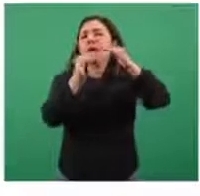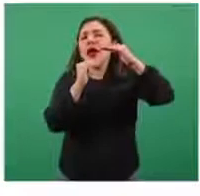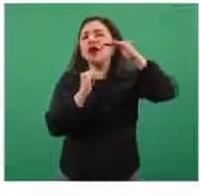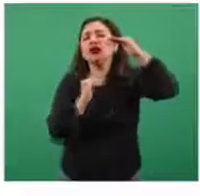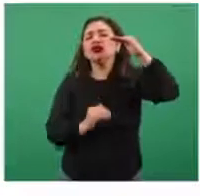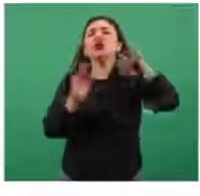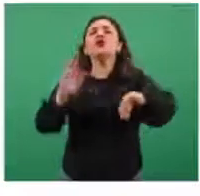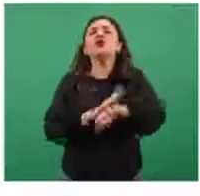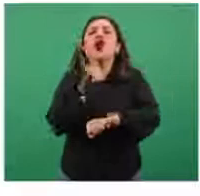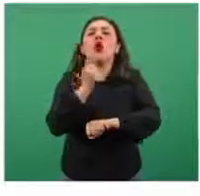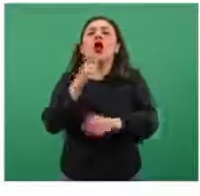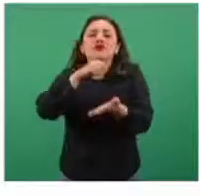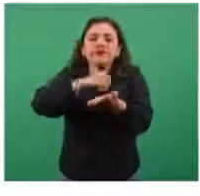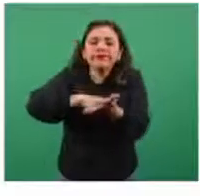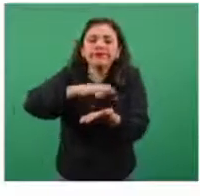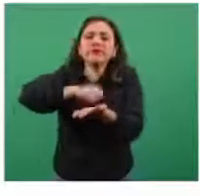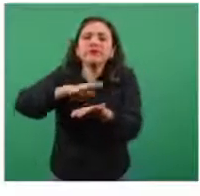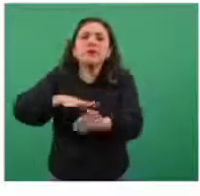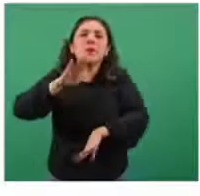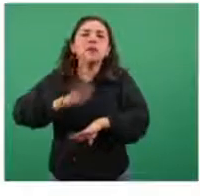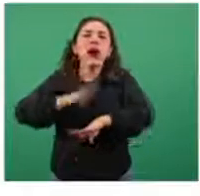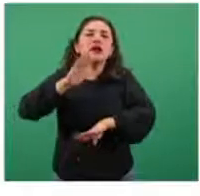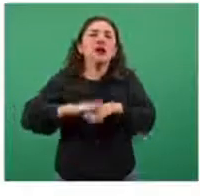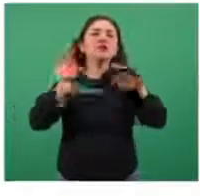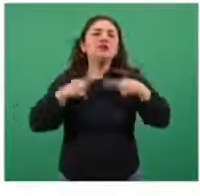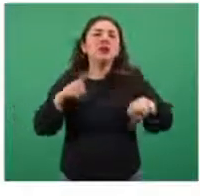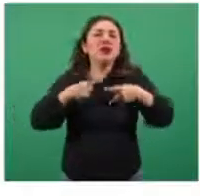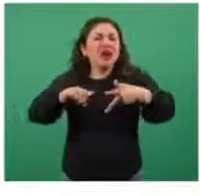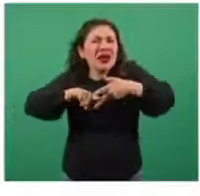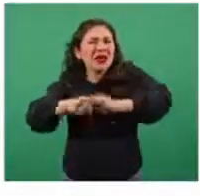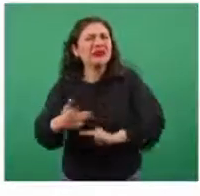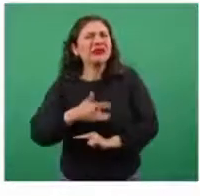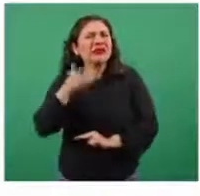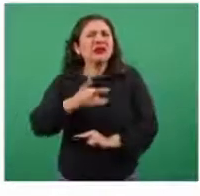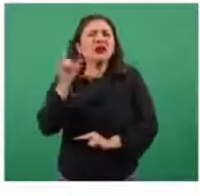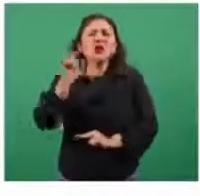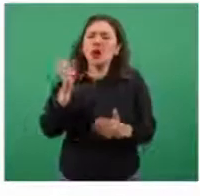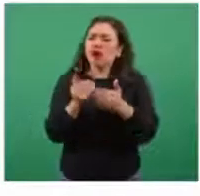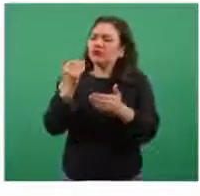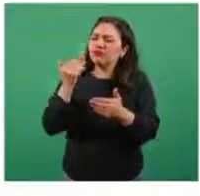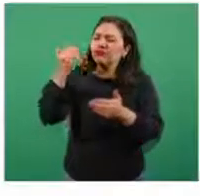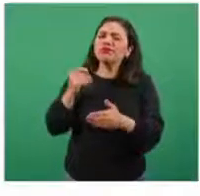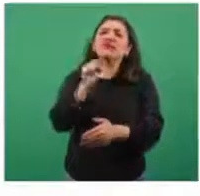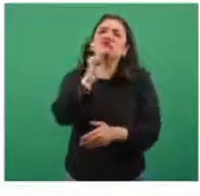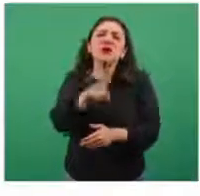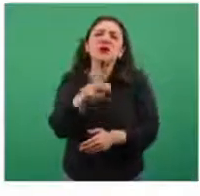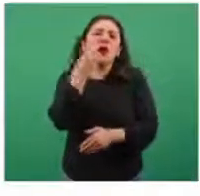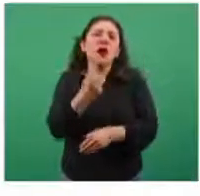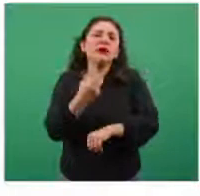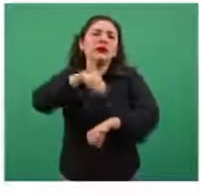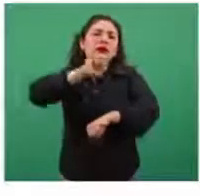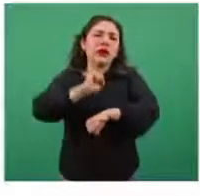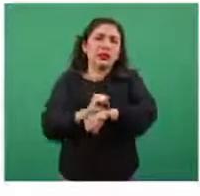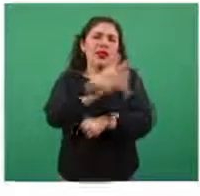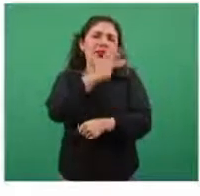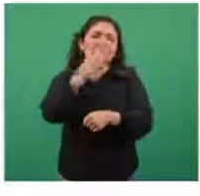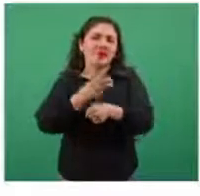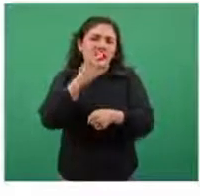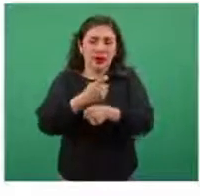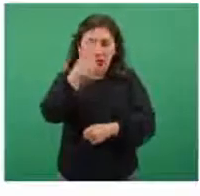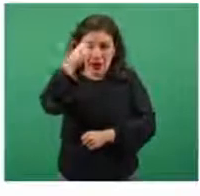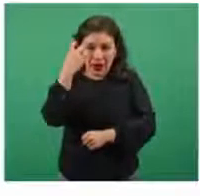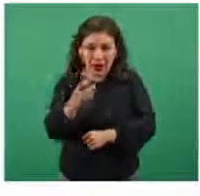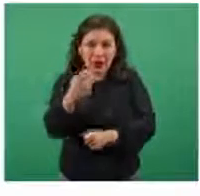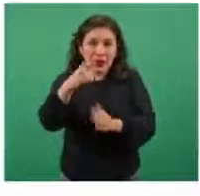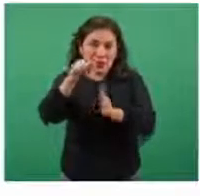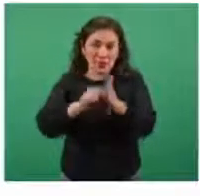a que se van registrando casos cuya fecha de inicio de síntomas fue justamente en esta semana tercera de